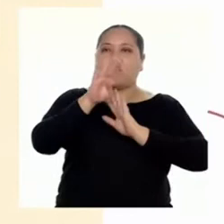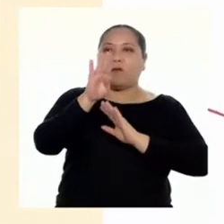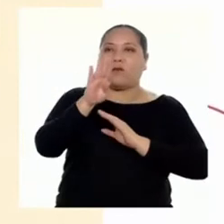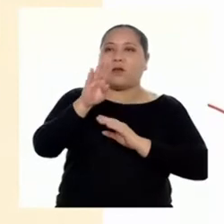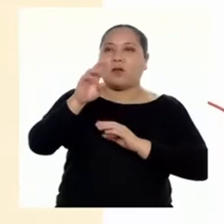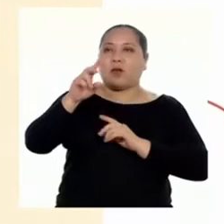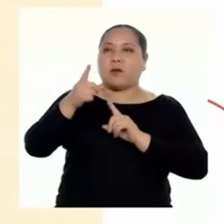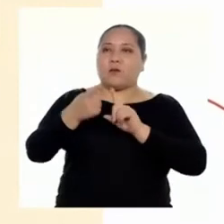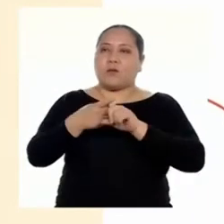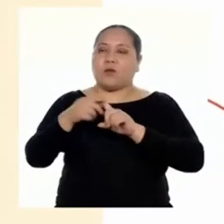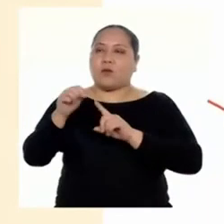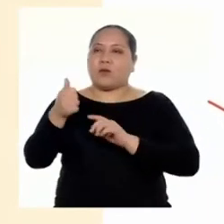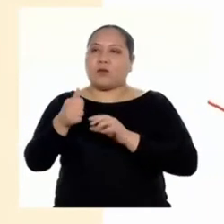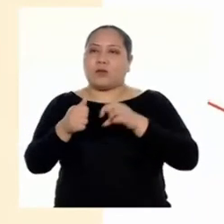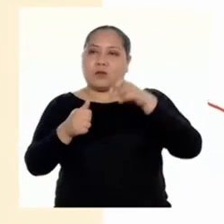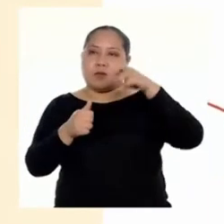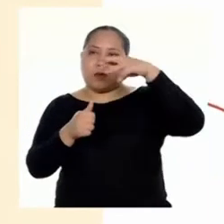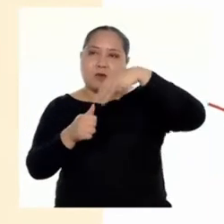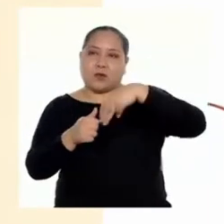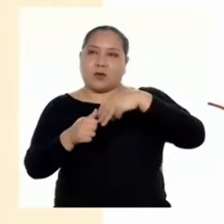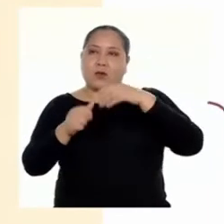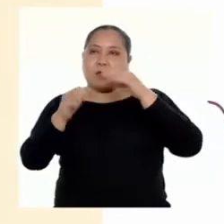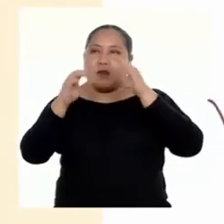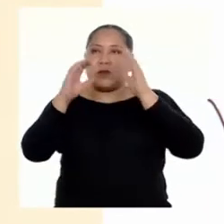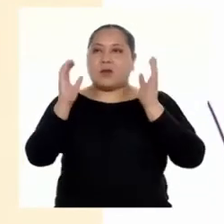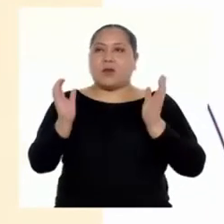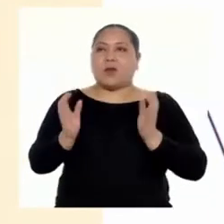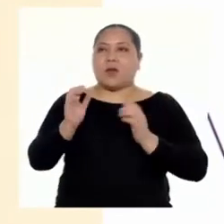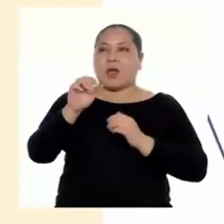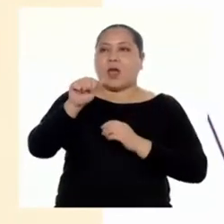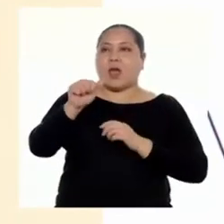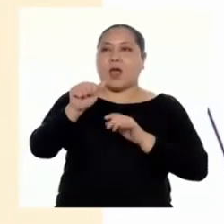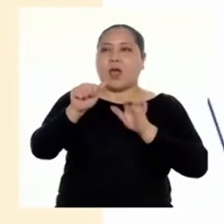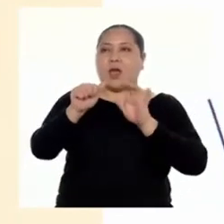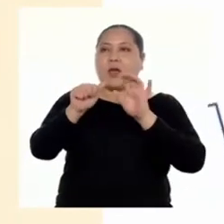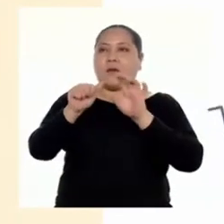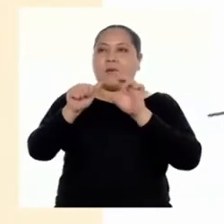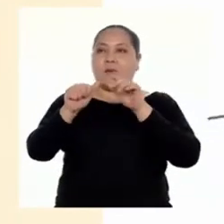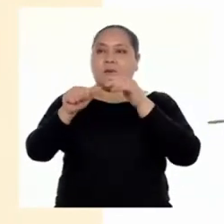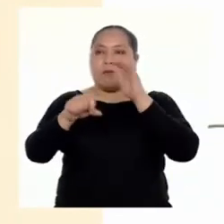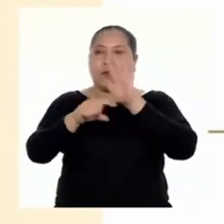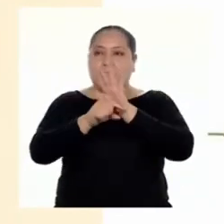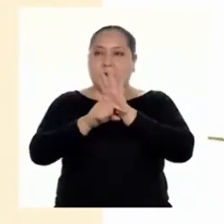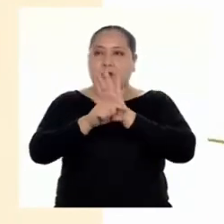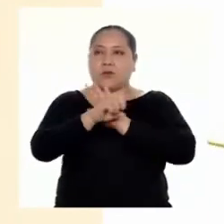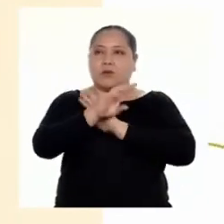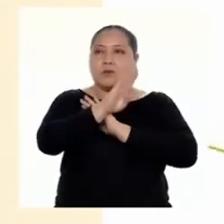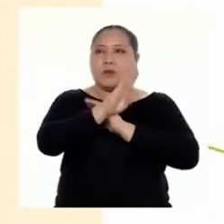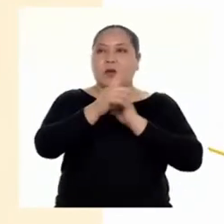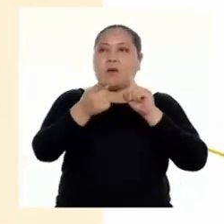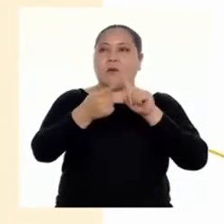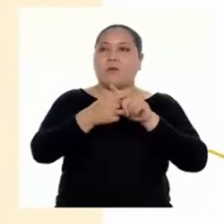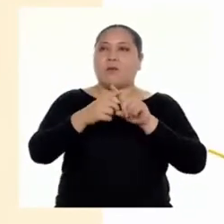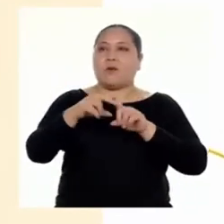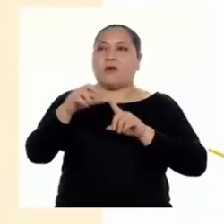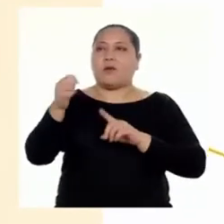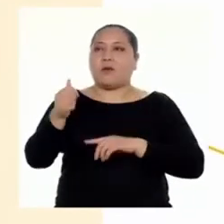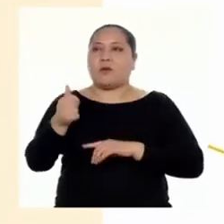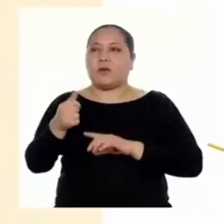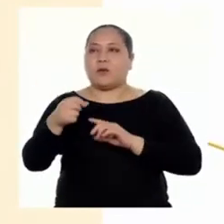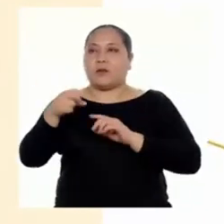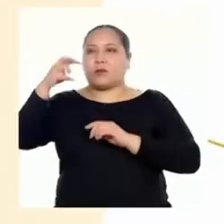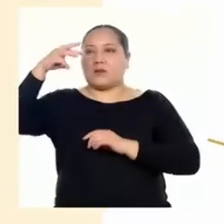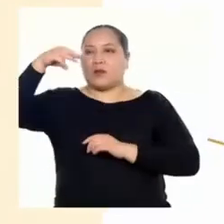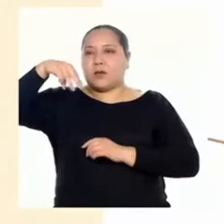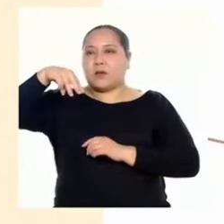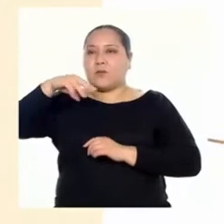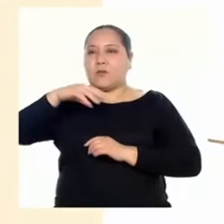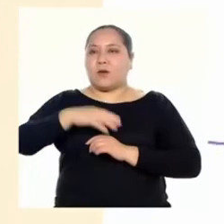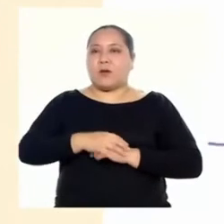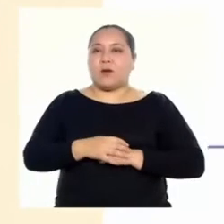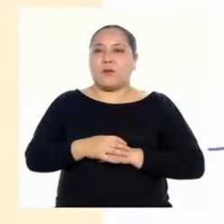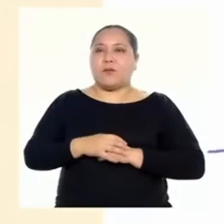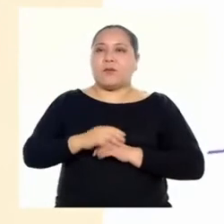10 elevado a la m es igual a a menos b por 10 elevado al mismo exponente m, donde a menos b